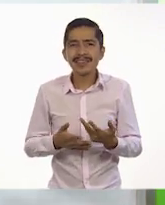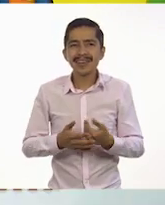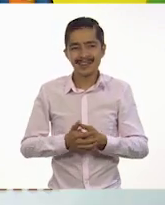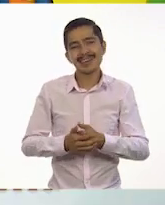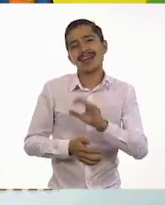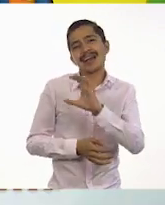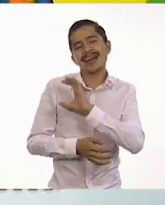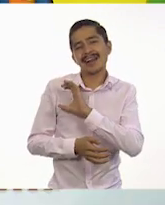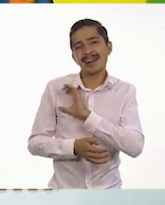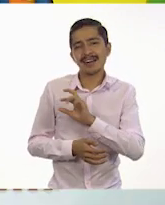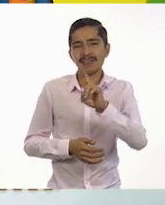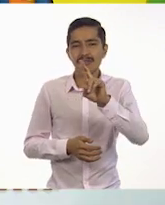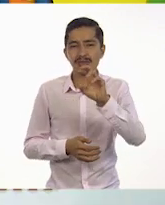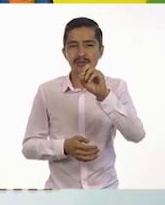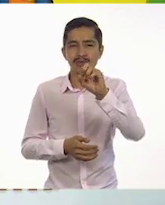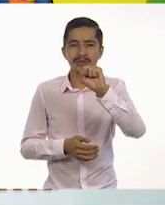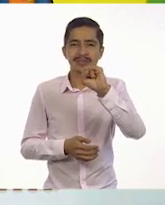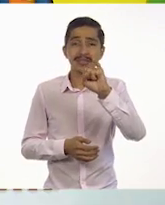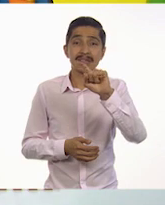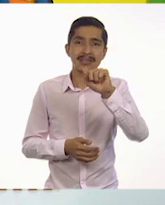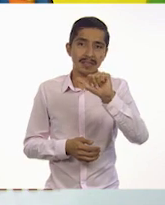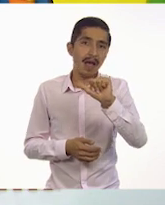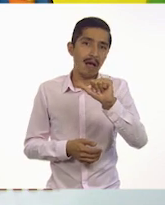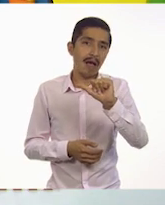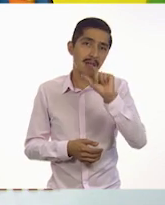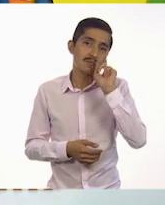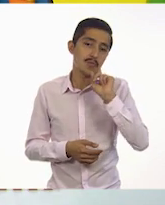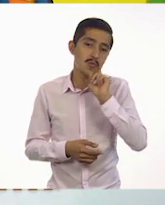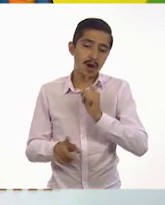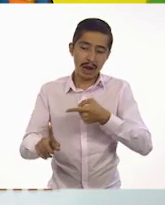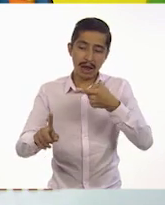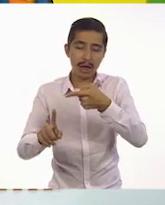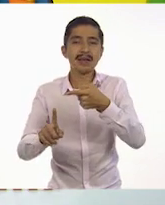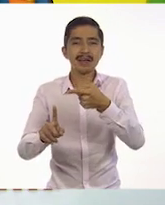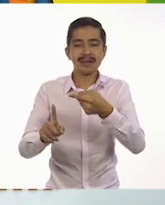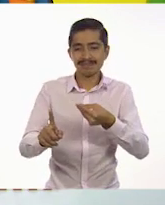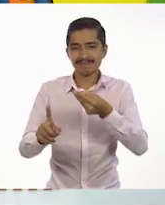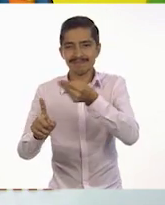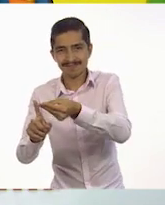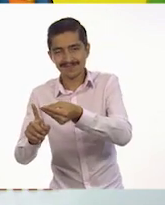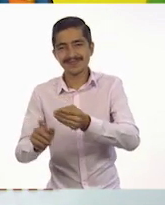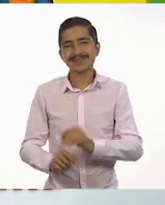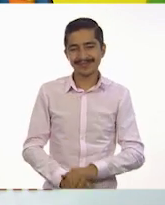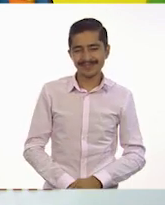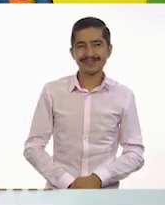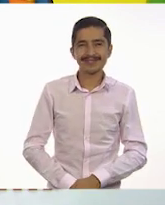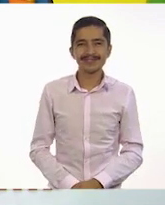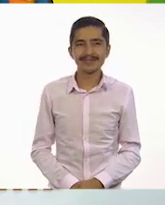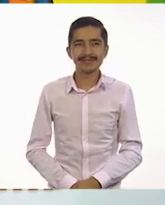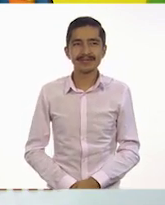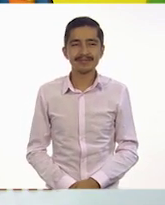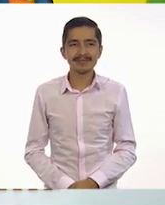querida Rosita. Querida Rosita, porque a ella se la vamos a dirigir. ¿Me sostienes? Sí, por favor.